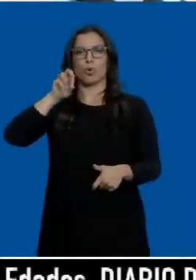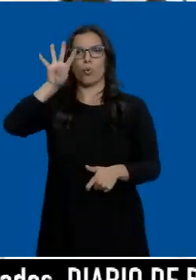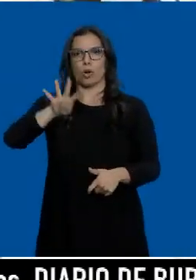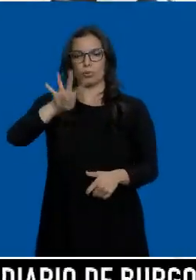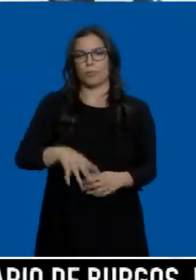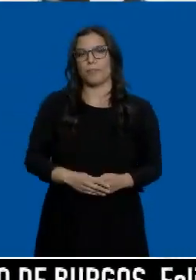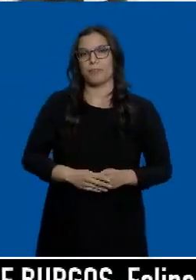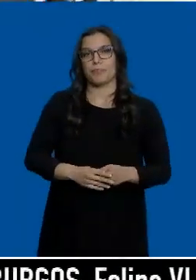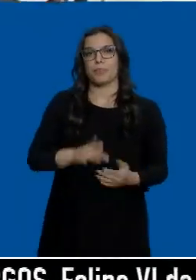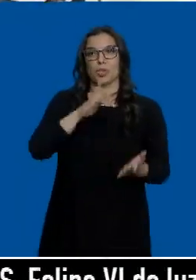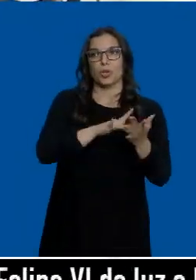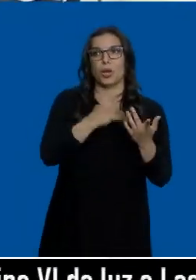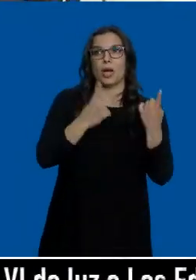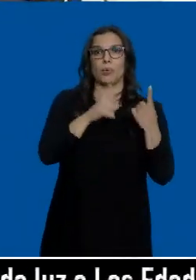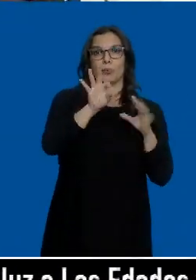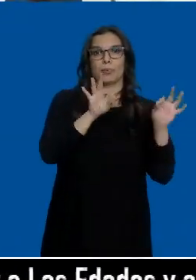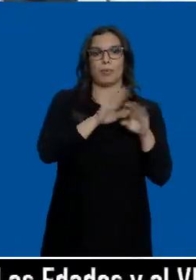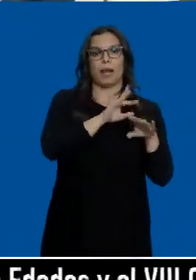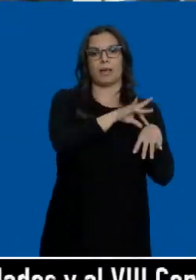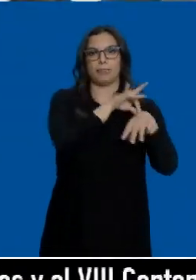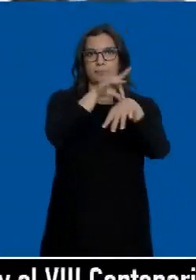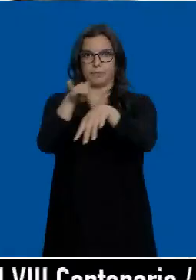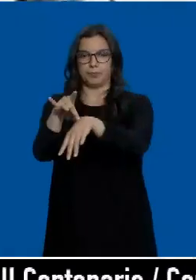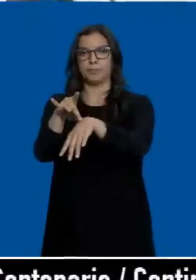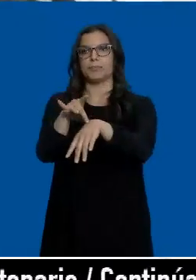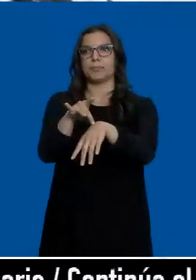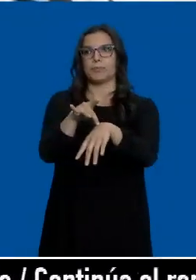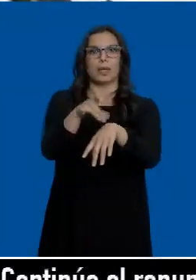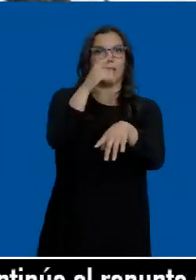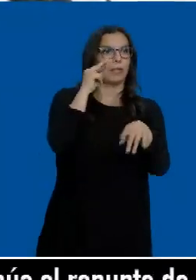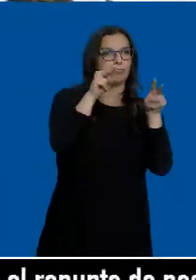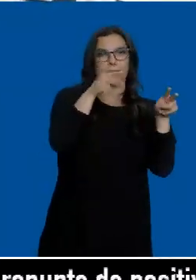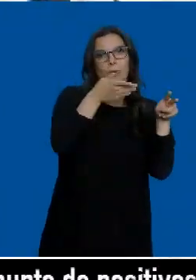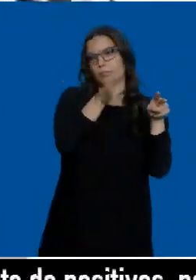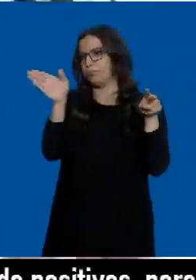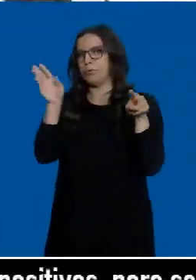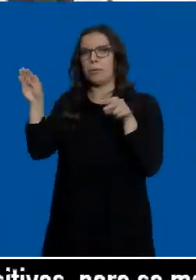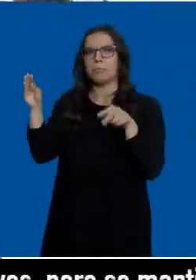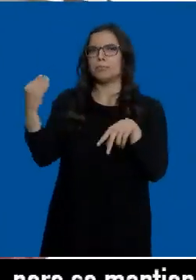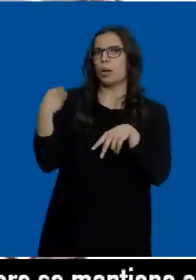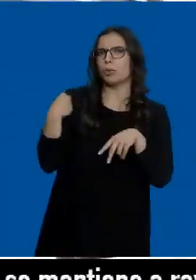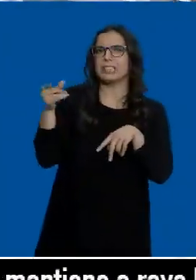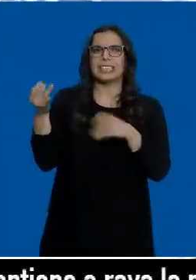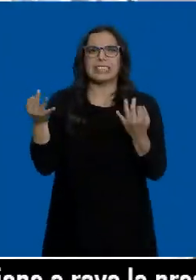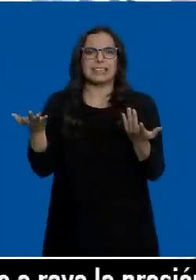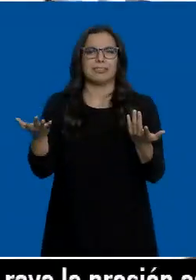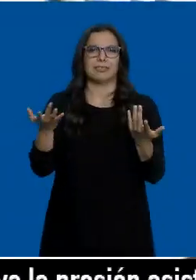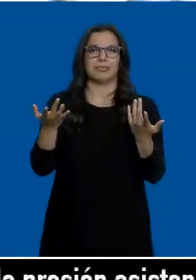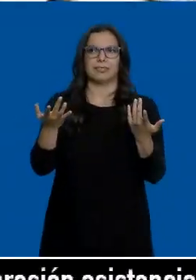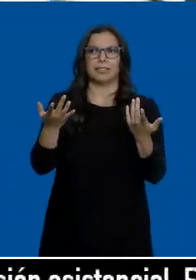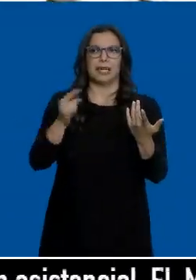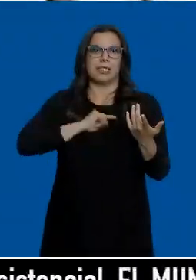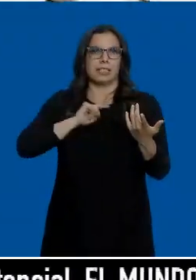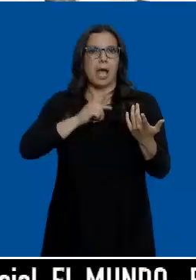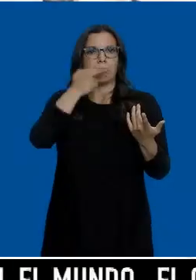marcado una serie de piezas para el itinerario y se iba a otras piezas y preguntaba por ellas y se